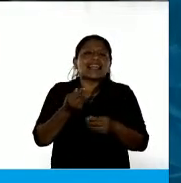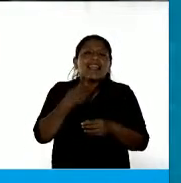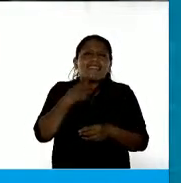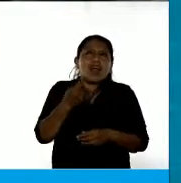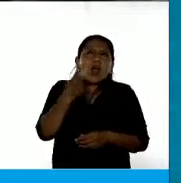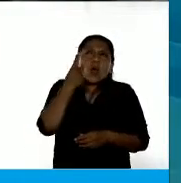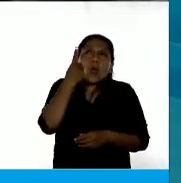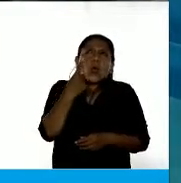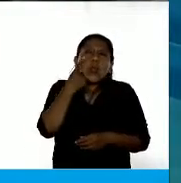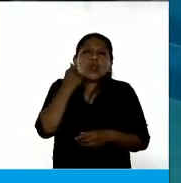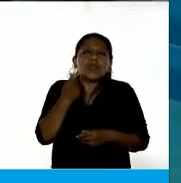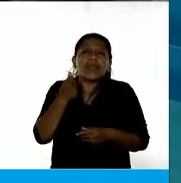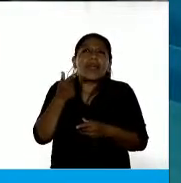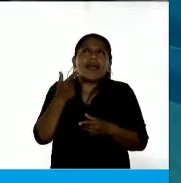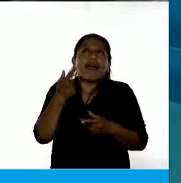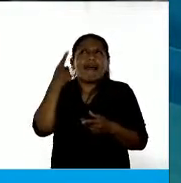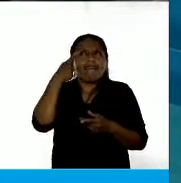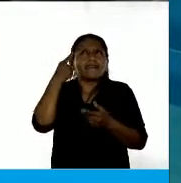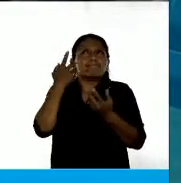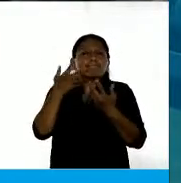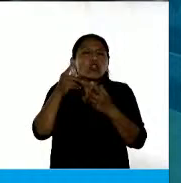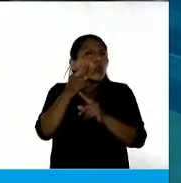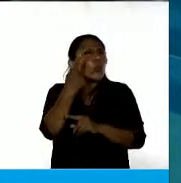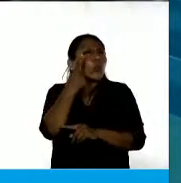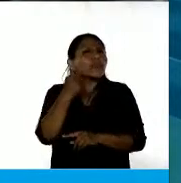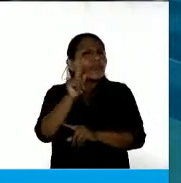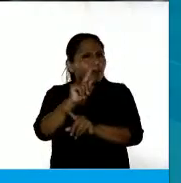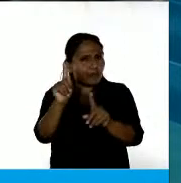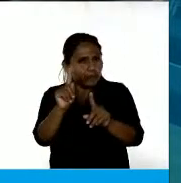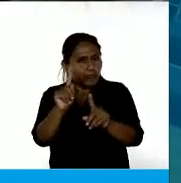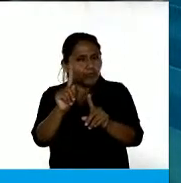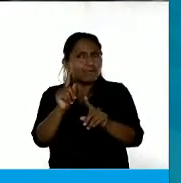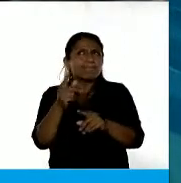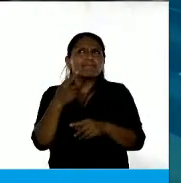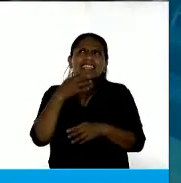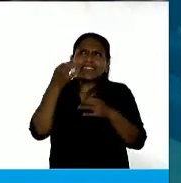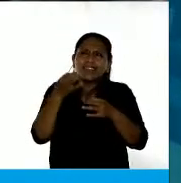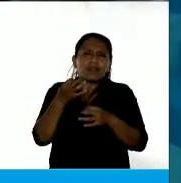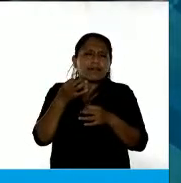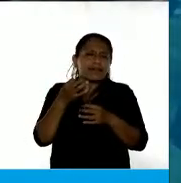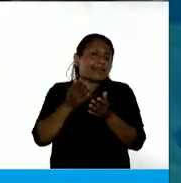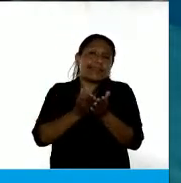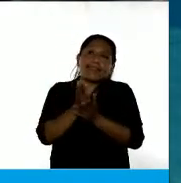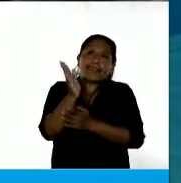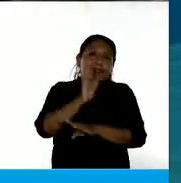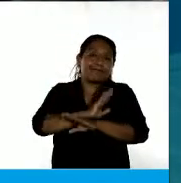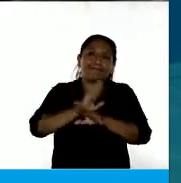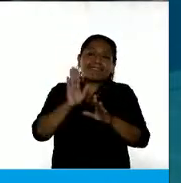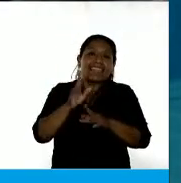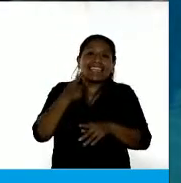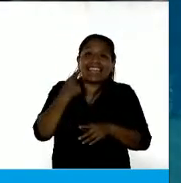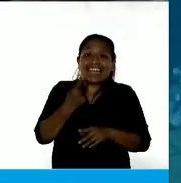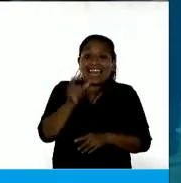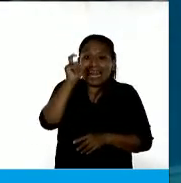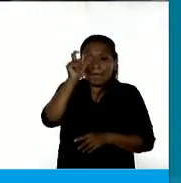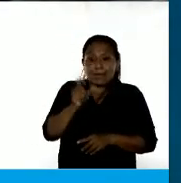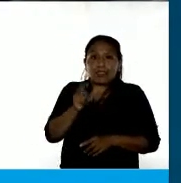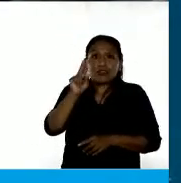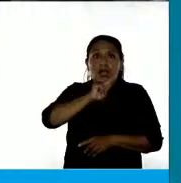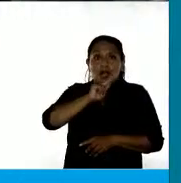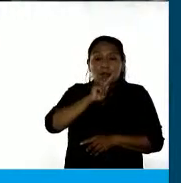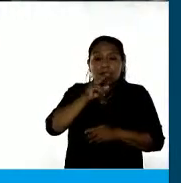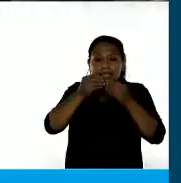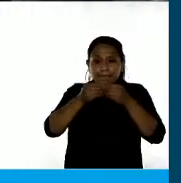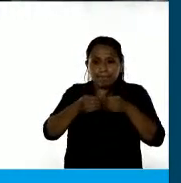recorrido de la ruta crítica. No, un día no. Les puedo asegurar que es eterno. Desde que la persona, desde que la mujer empieza